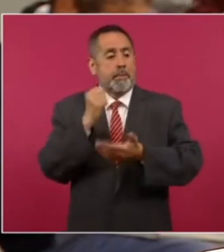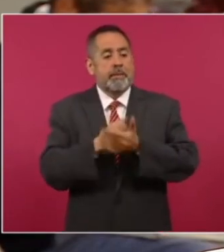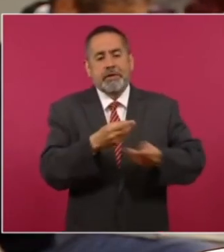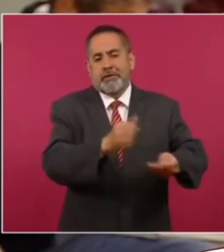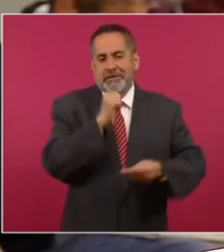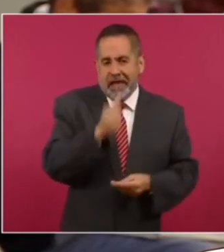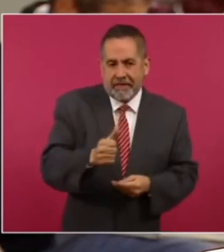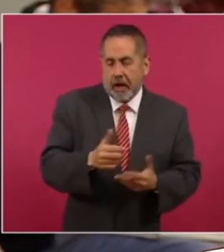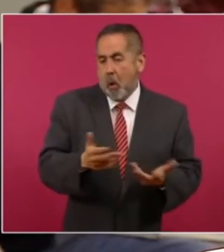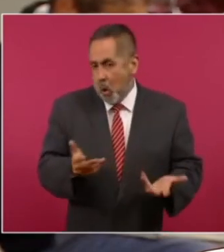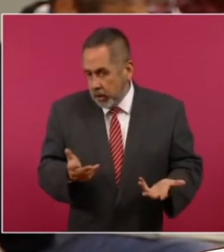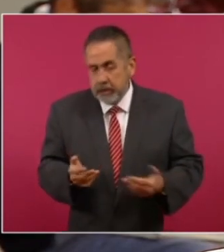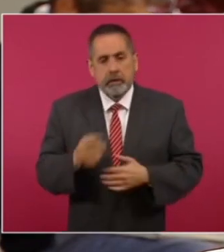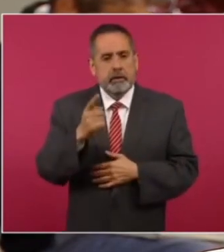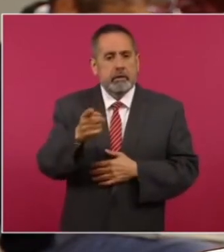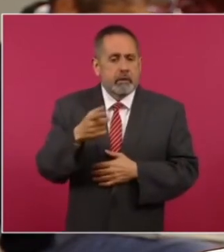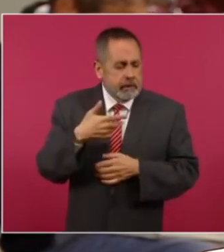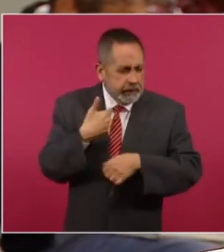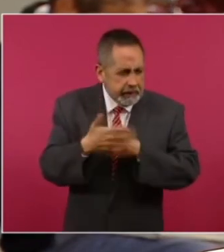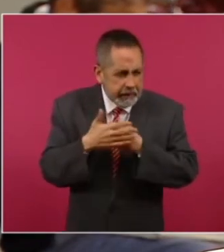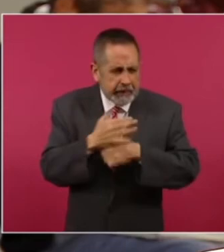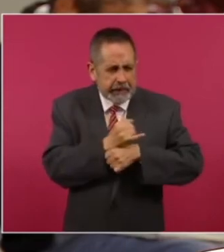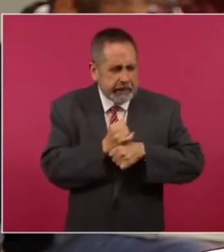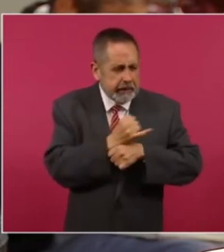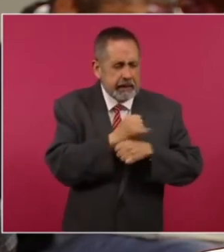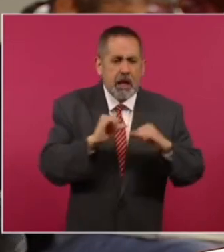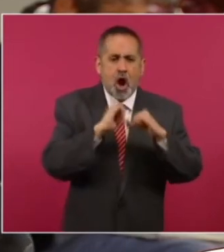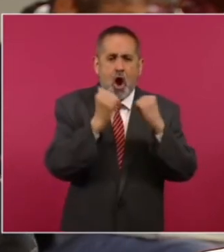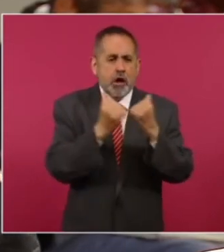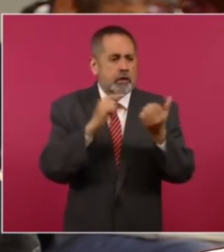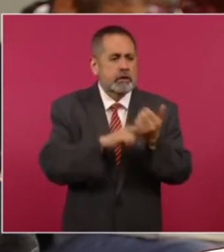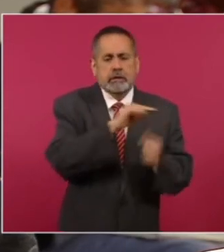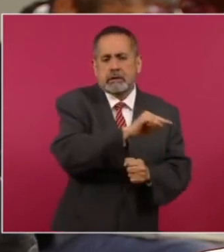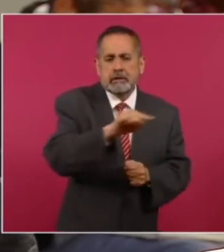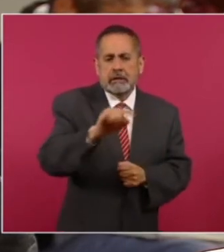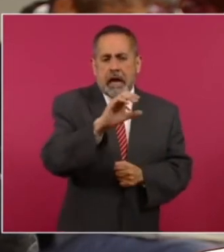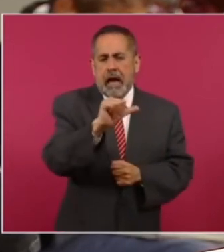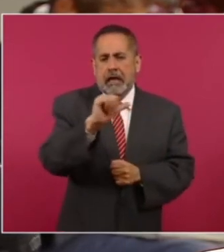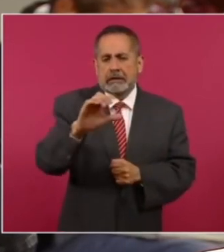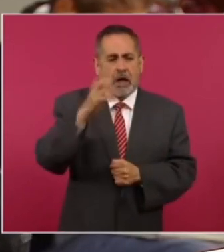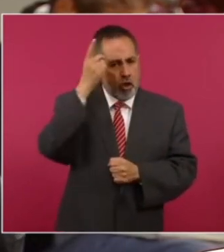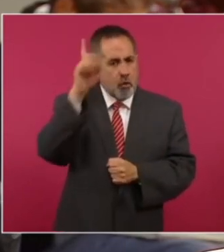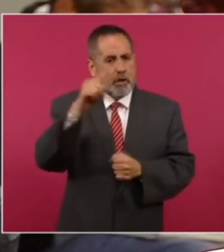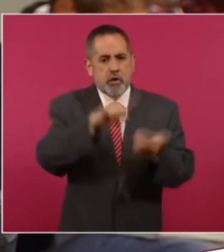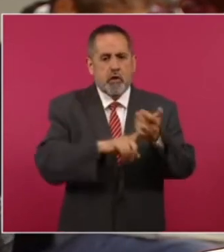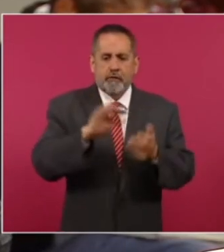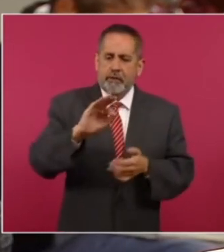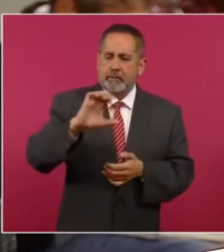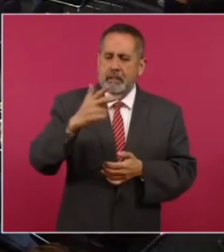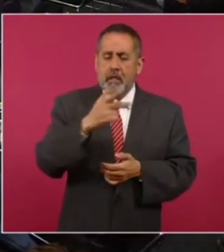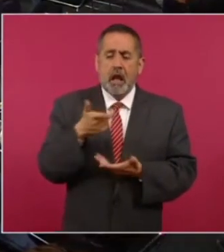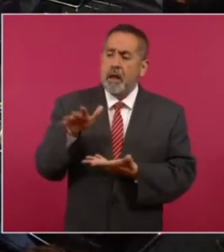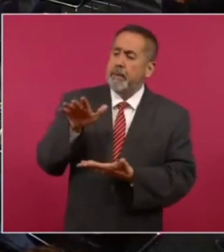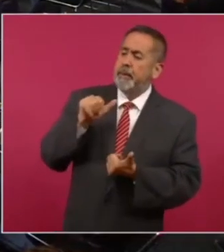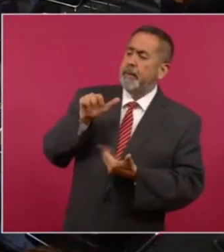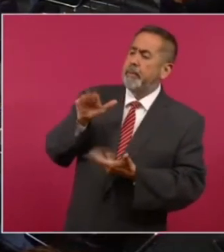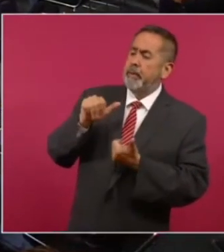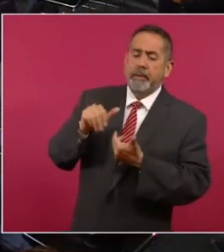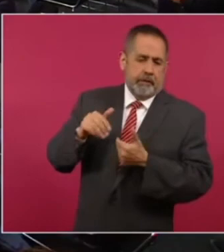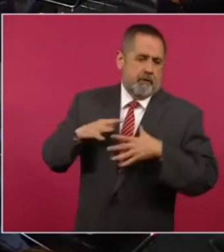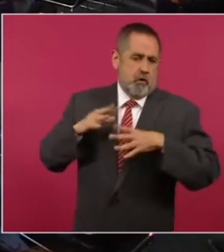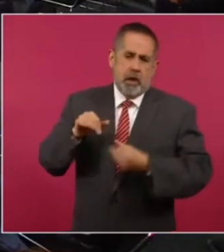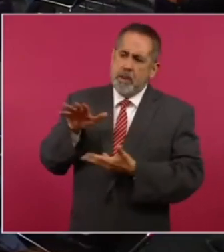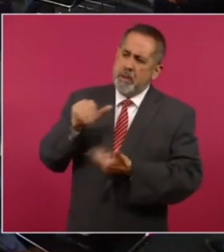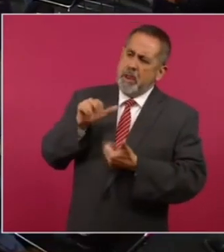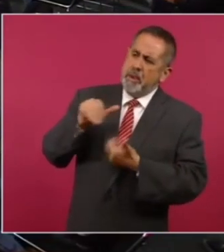preguntarle si se va a hacer una revisión acerca de estas asociaciones civiles que terminan enriqueciendo a los fundadores